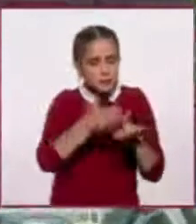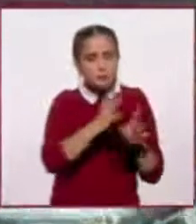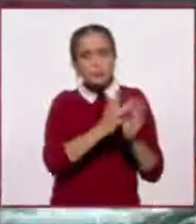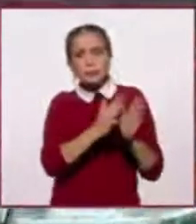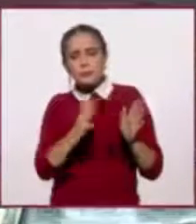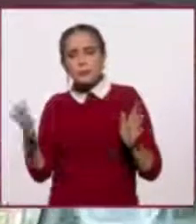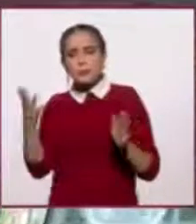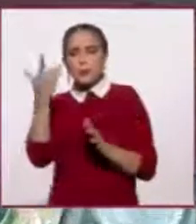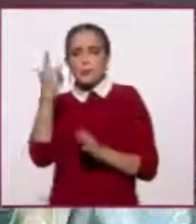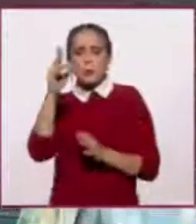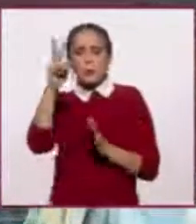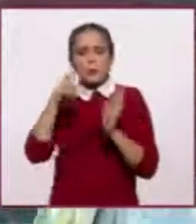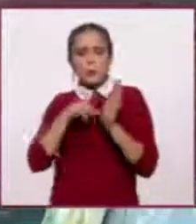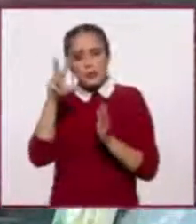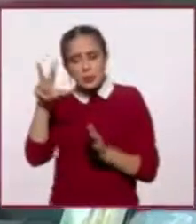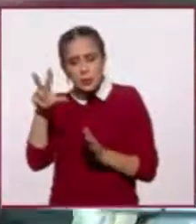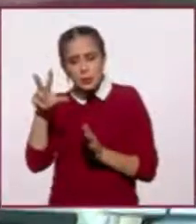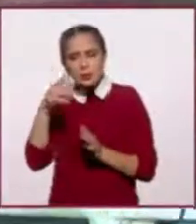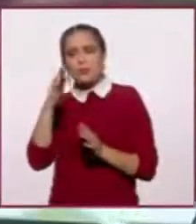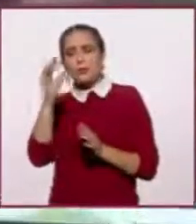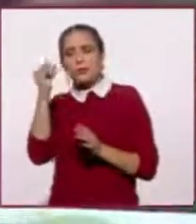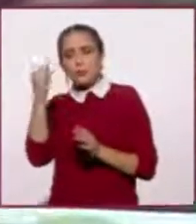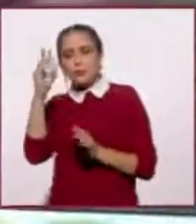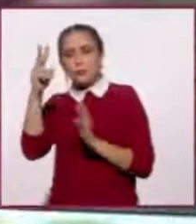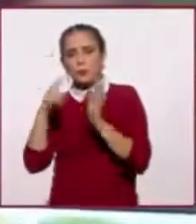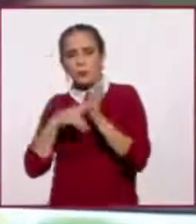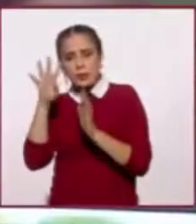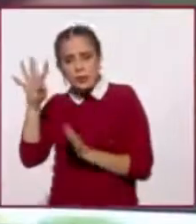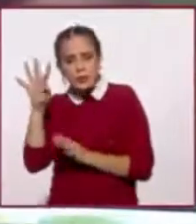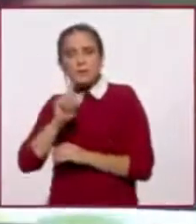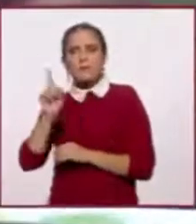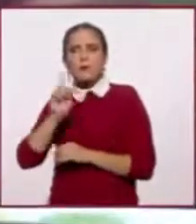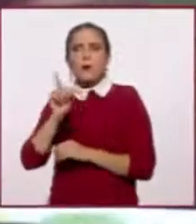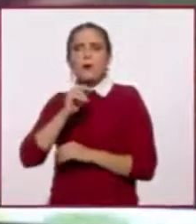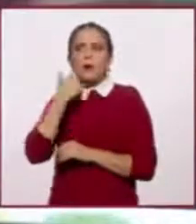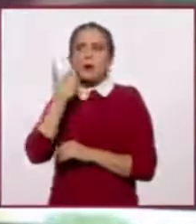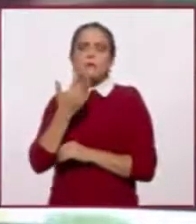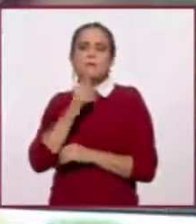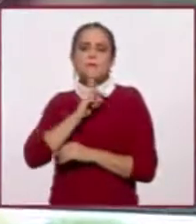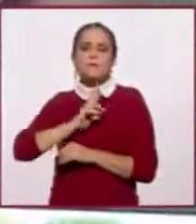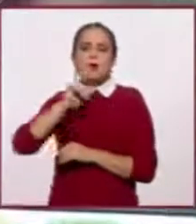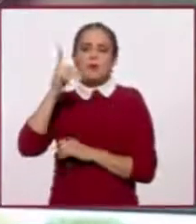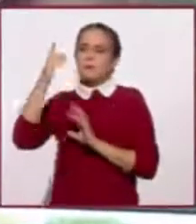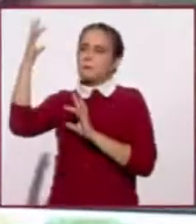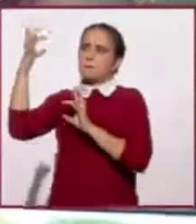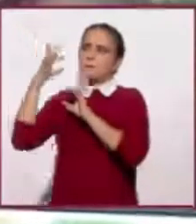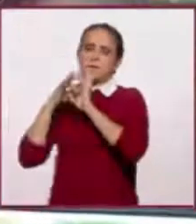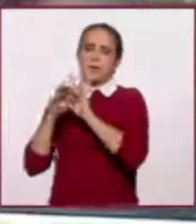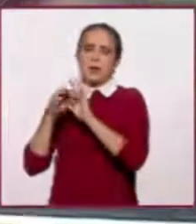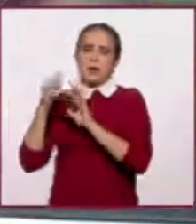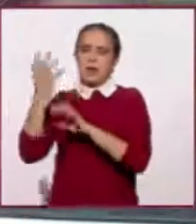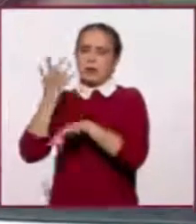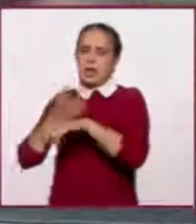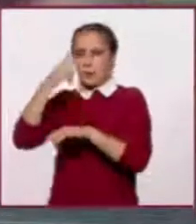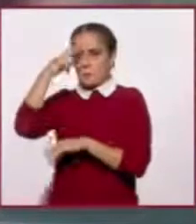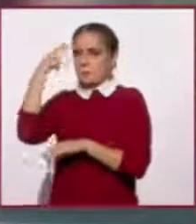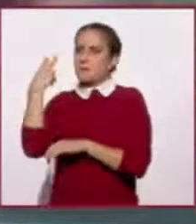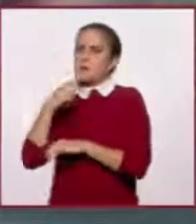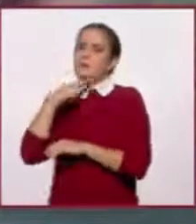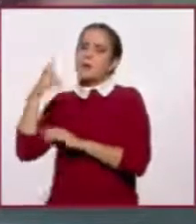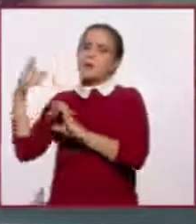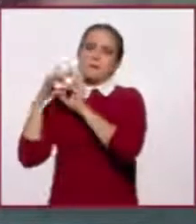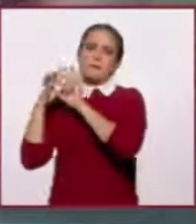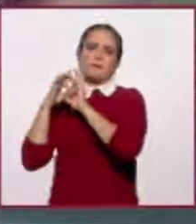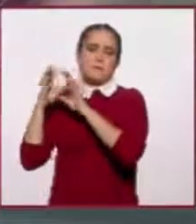da, viene una impresión, da la impresión de que la gente quiere estar más cerca de América Latina, pero finalmente estos porcentajes hoy día